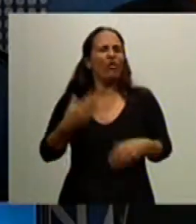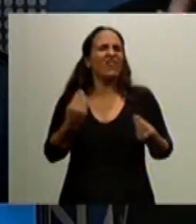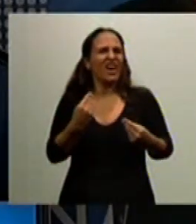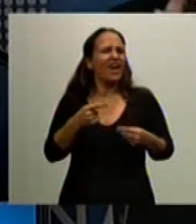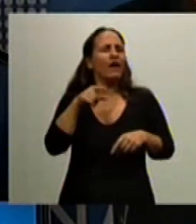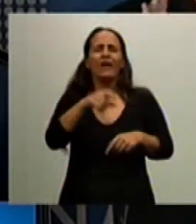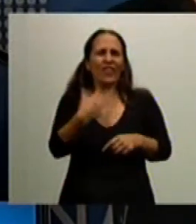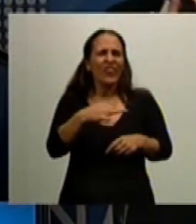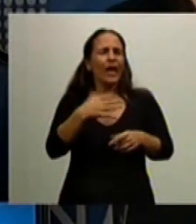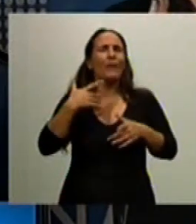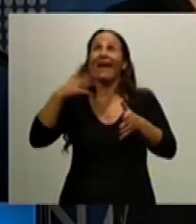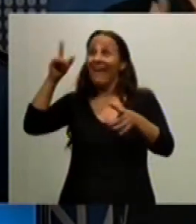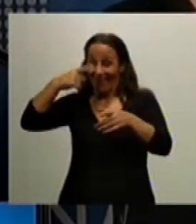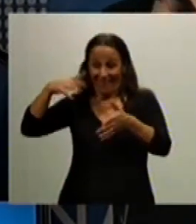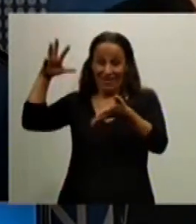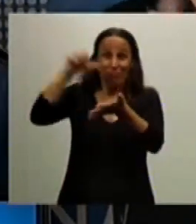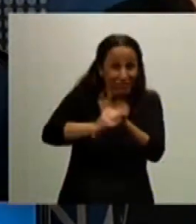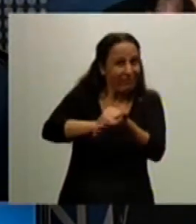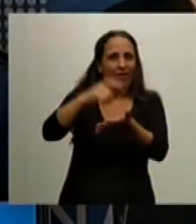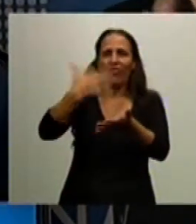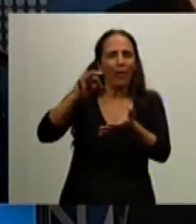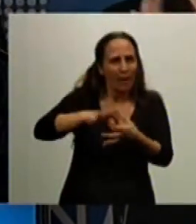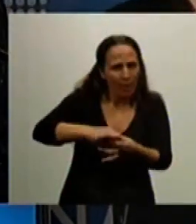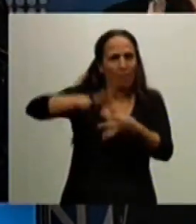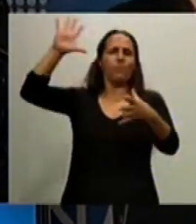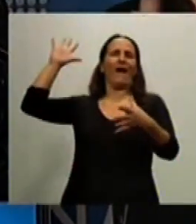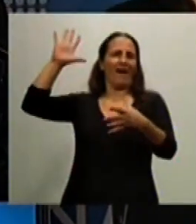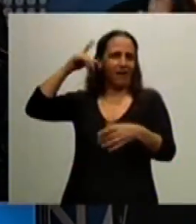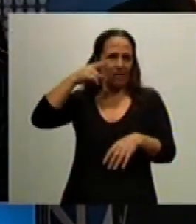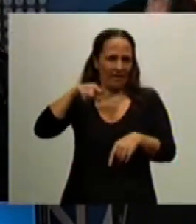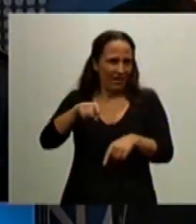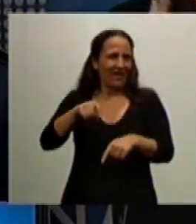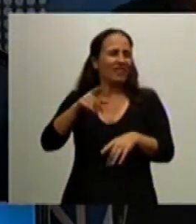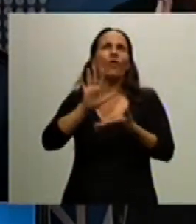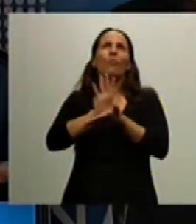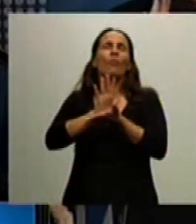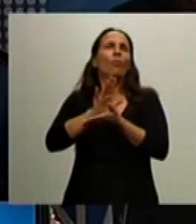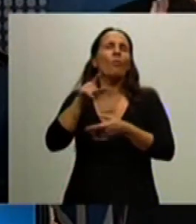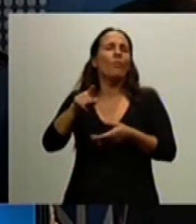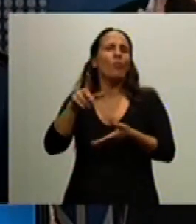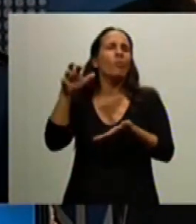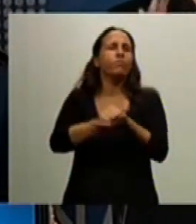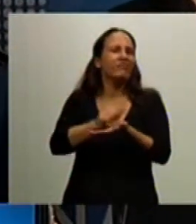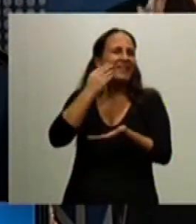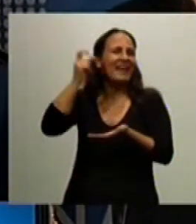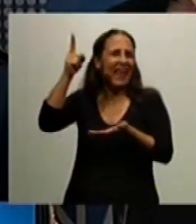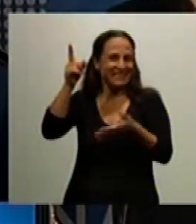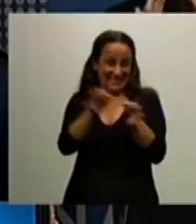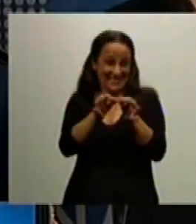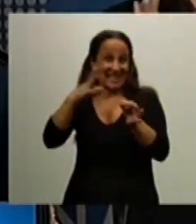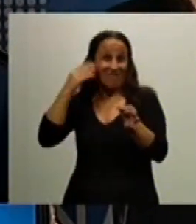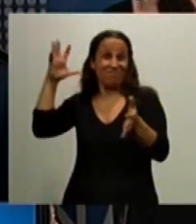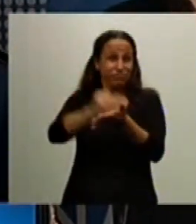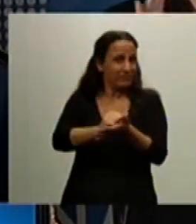último vestigio de colonialismo como es el del colonialismo inglés sobre nuestras